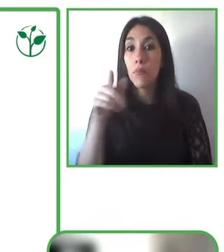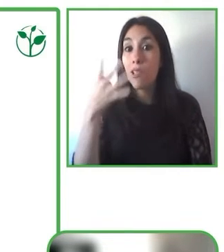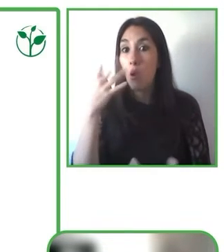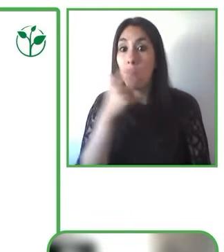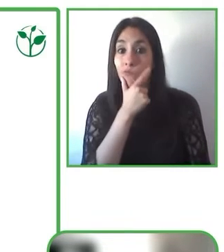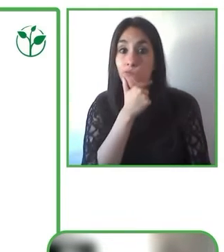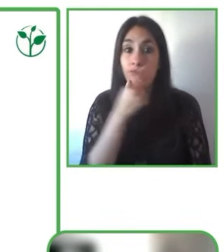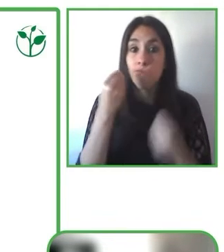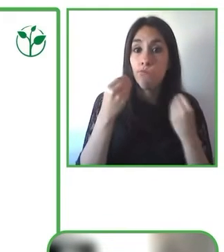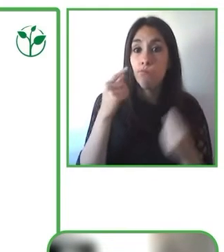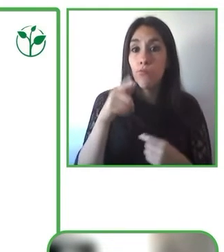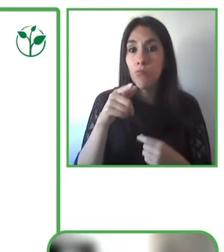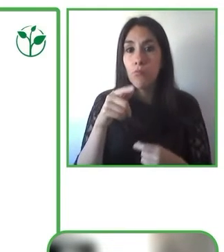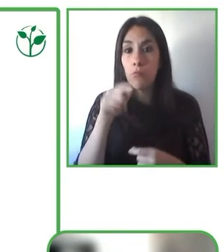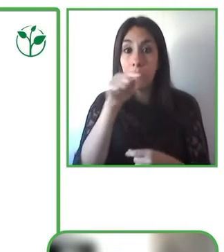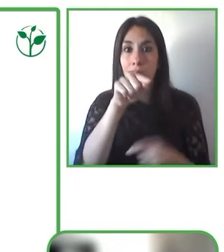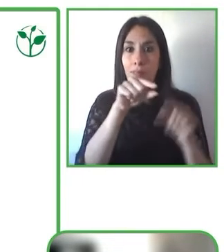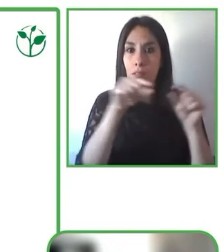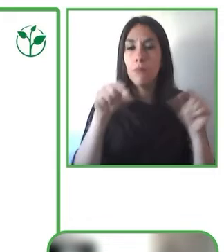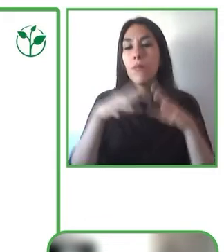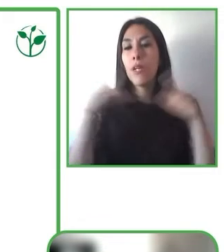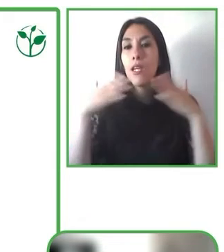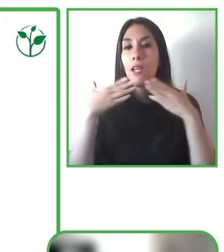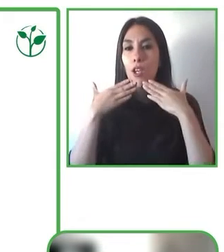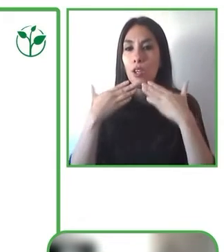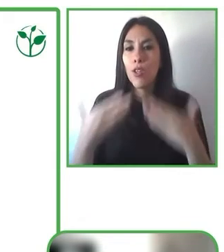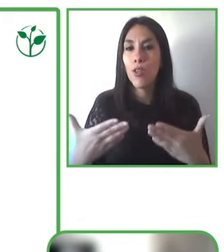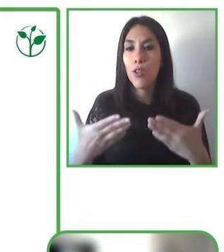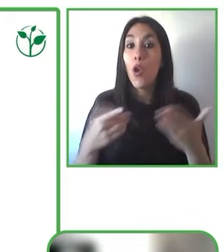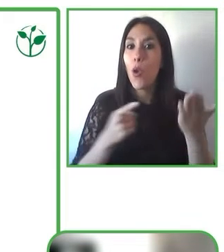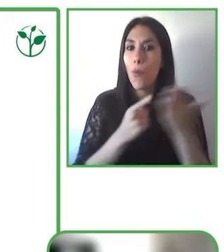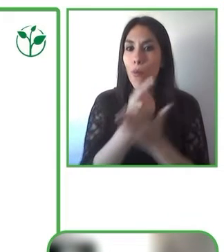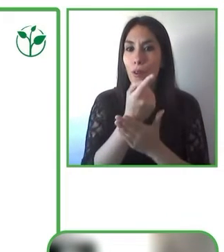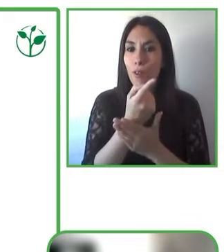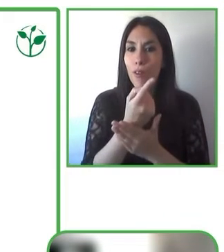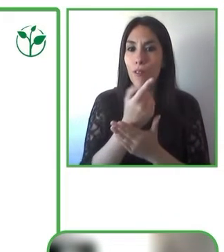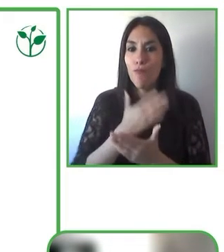oportunidad de hablar sobre nuestra iniciativa de hoy. Gracias.